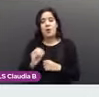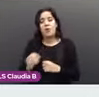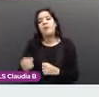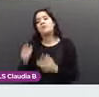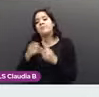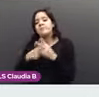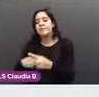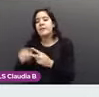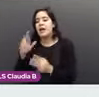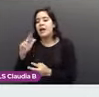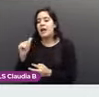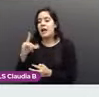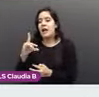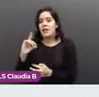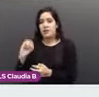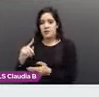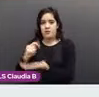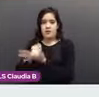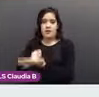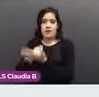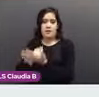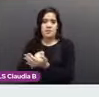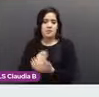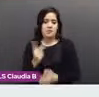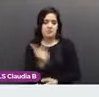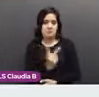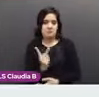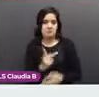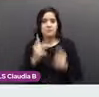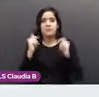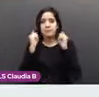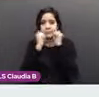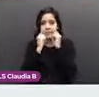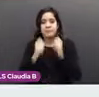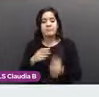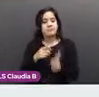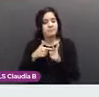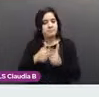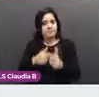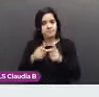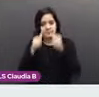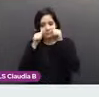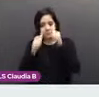Independientemente de cualquiera de los dos, va a haber una vigilancia y probablemente hormonoterapia.